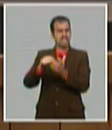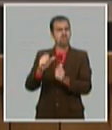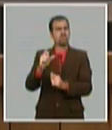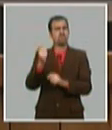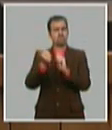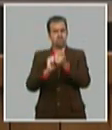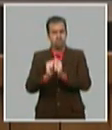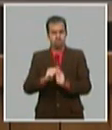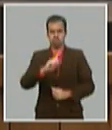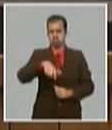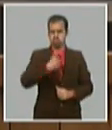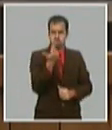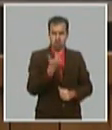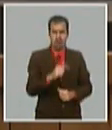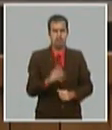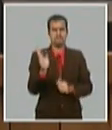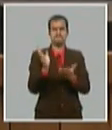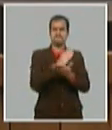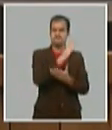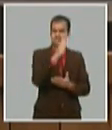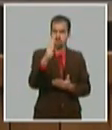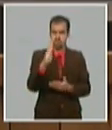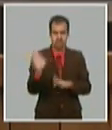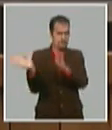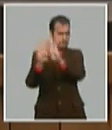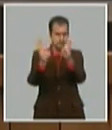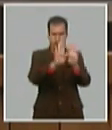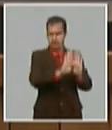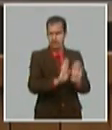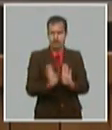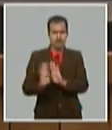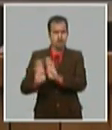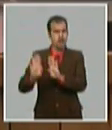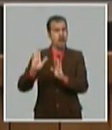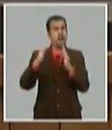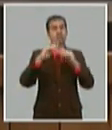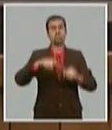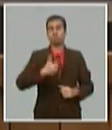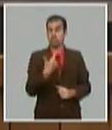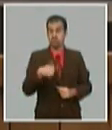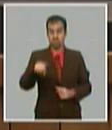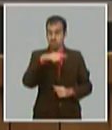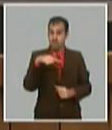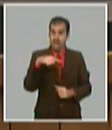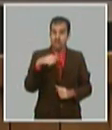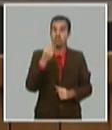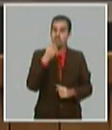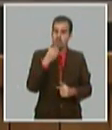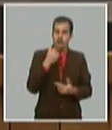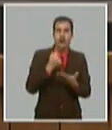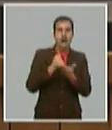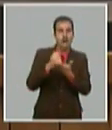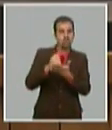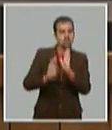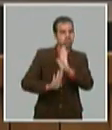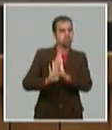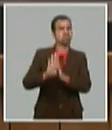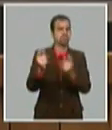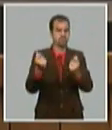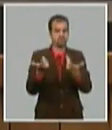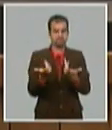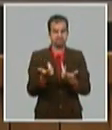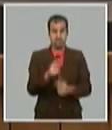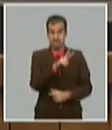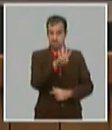centros culturales cierra las bibliotecas cierra las casas de cultura todo eso son niveles de actividad que aportan al producto interno bruto o sea este 24